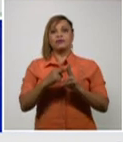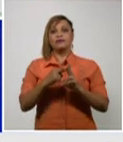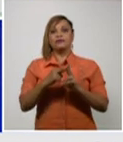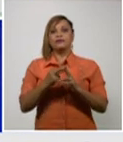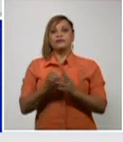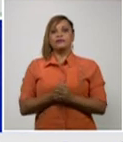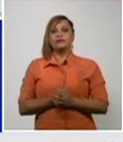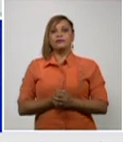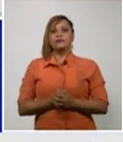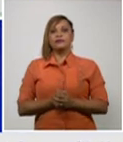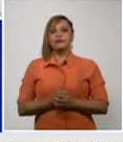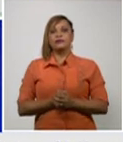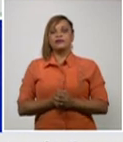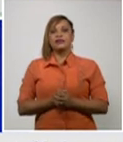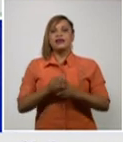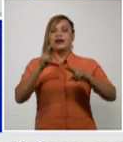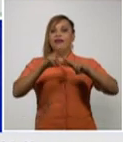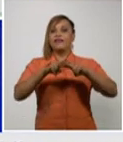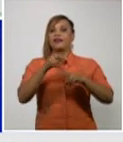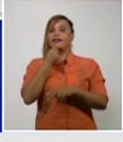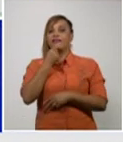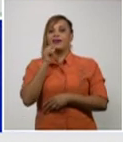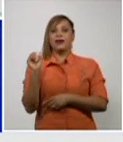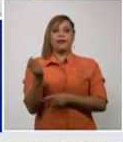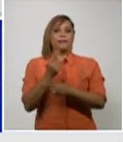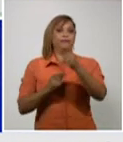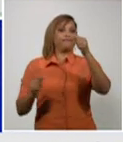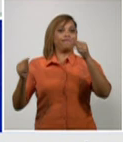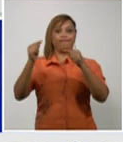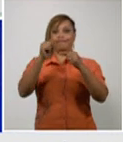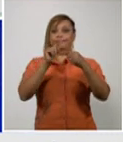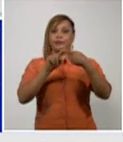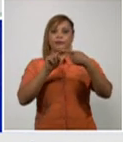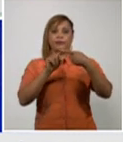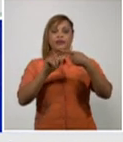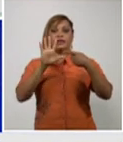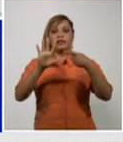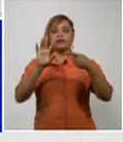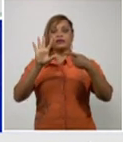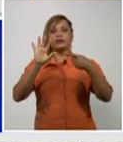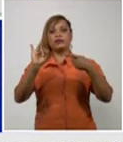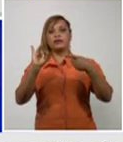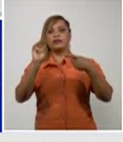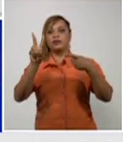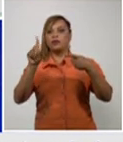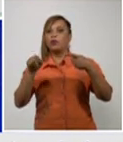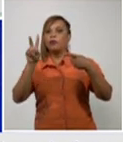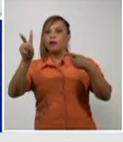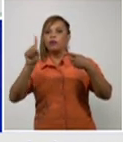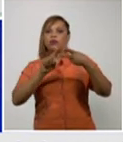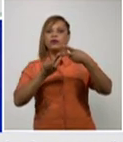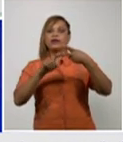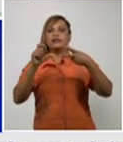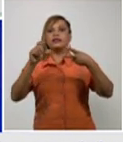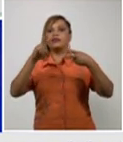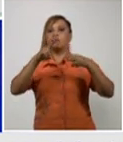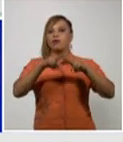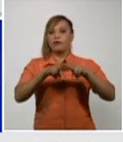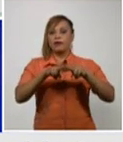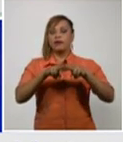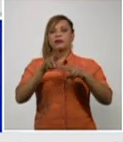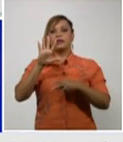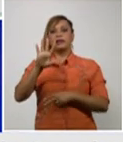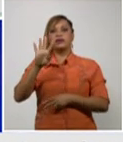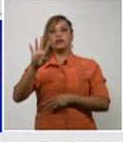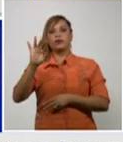Habana Vieja se mantiene en el primer lugar 572,1 le sigue Centro Habana con 546